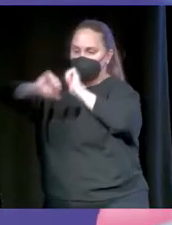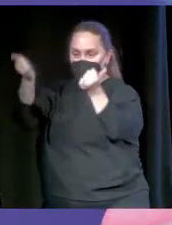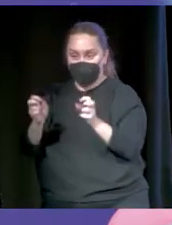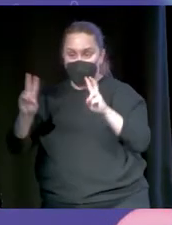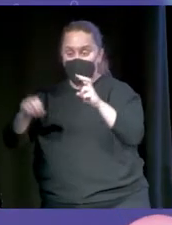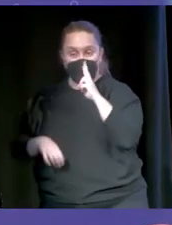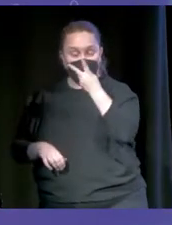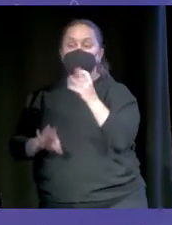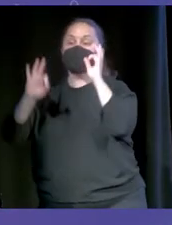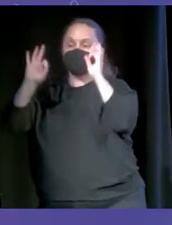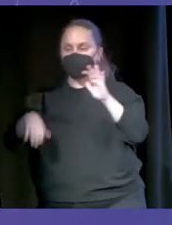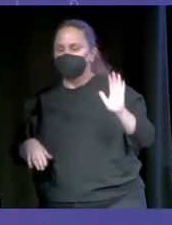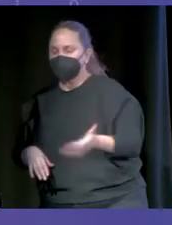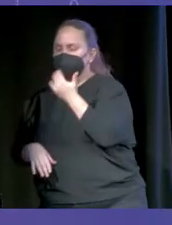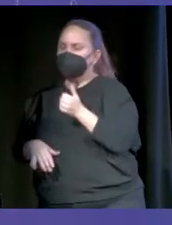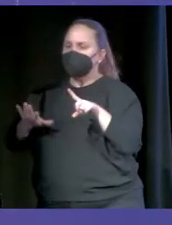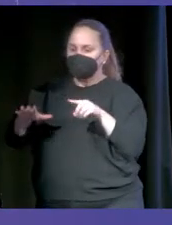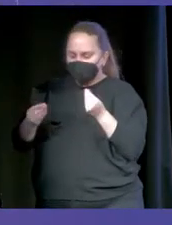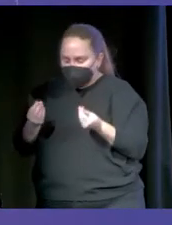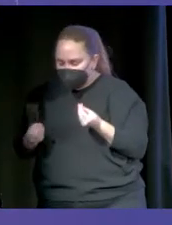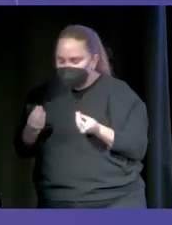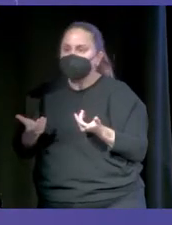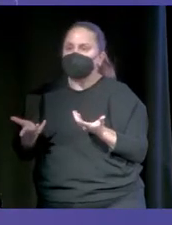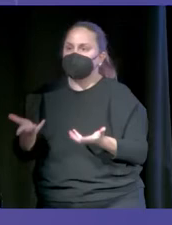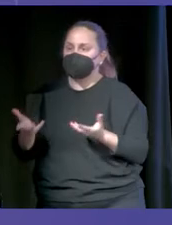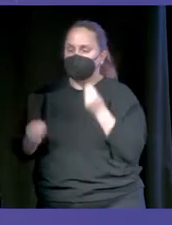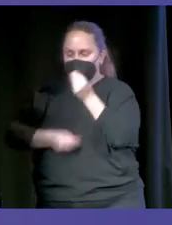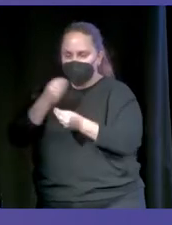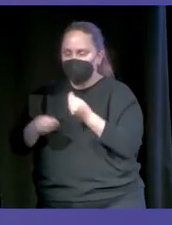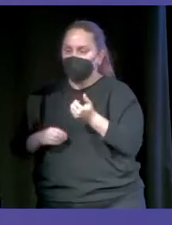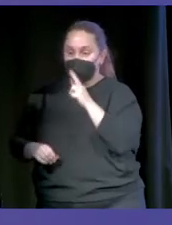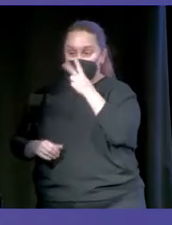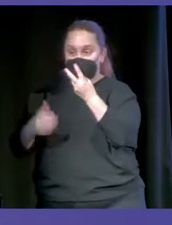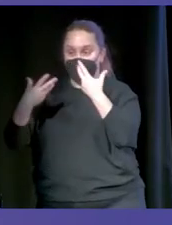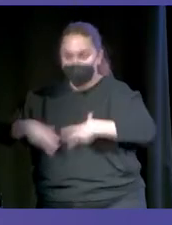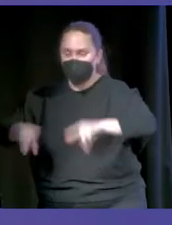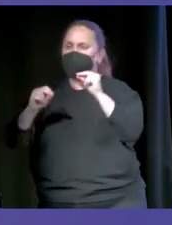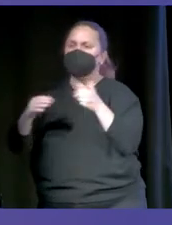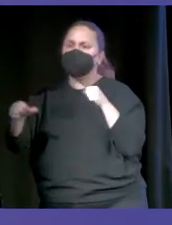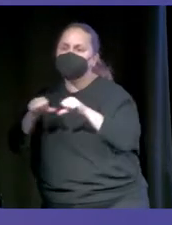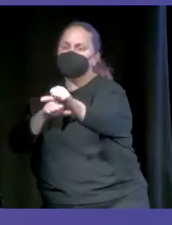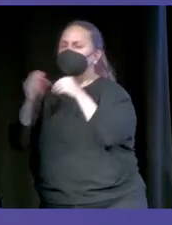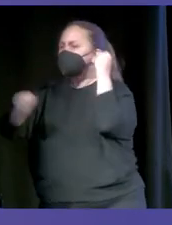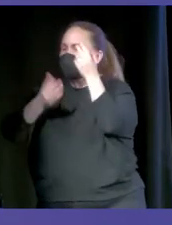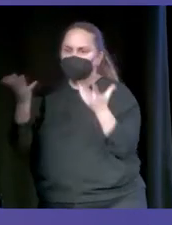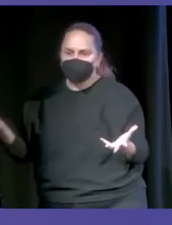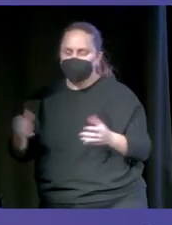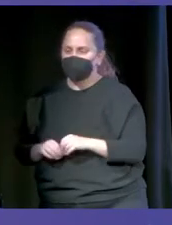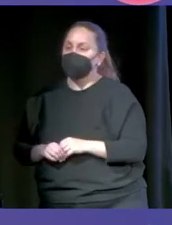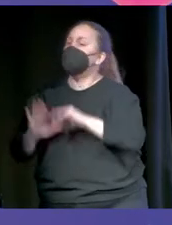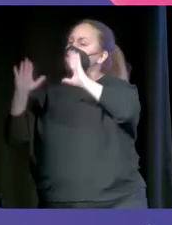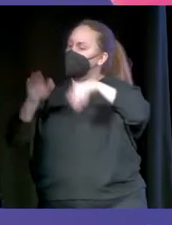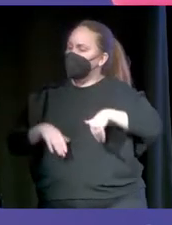dos años se cumplieron. Y nos pasamos seis meses pensando qué haríamos el día que dejáramos de trabajar. ¿Qué sería lo siguiente? Decidimos que queríamos